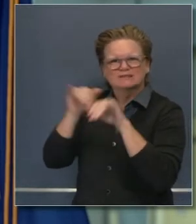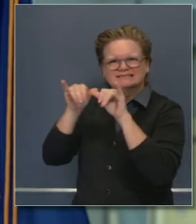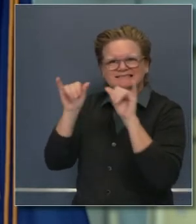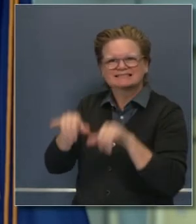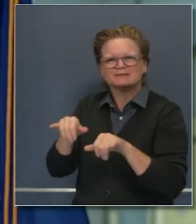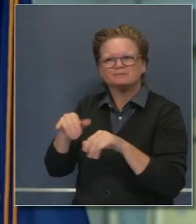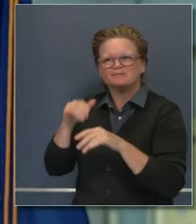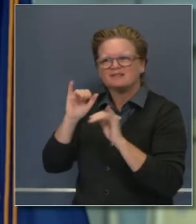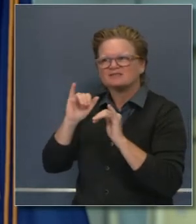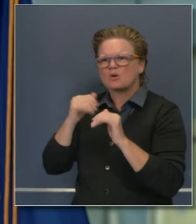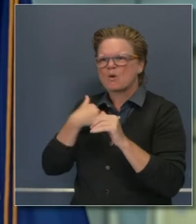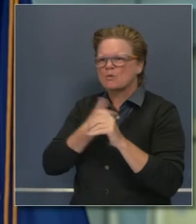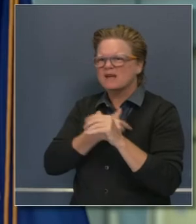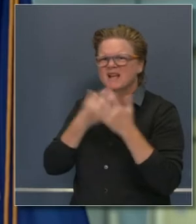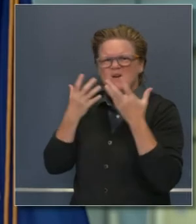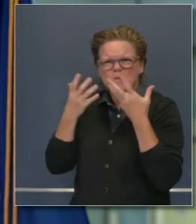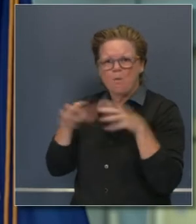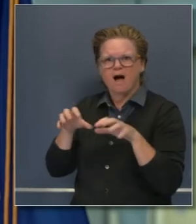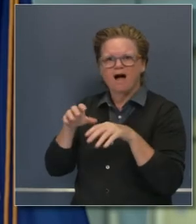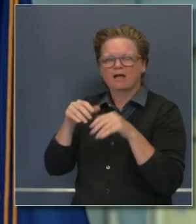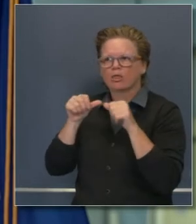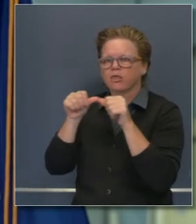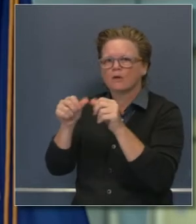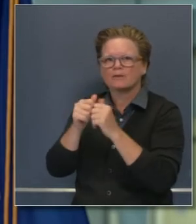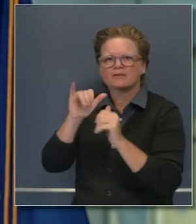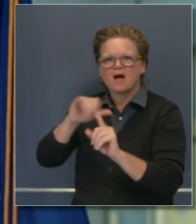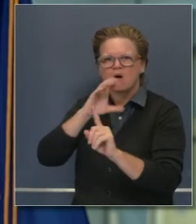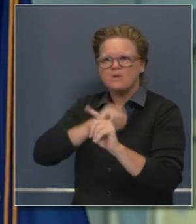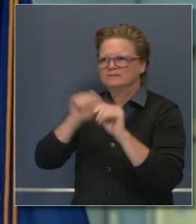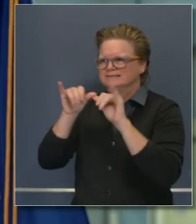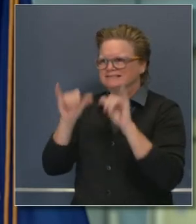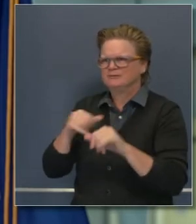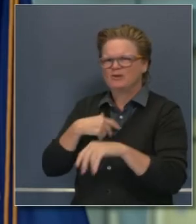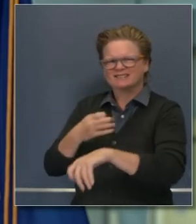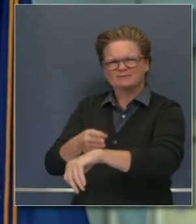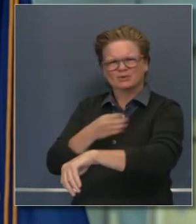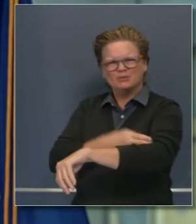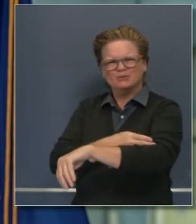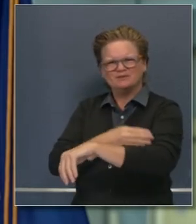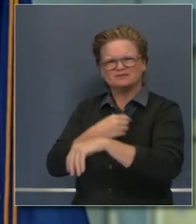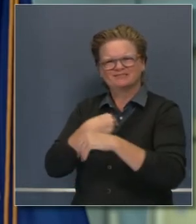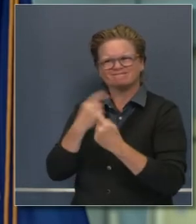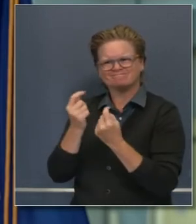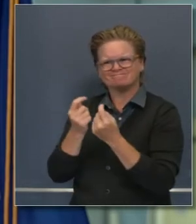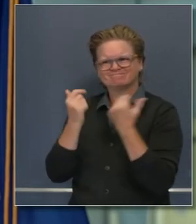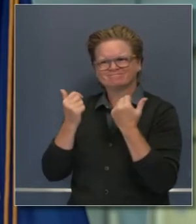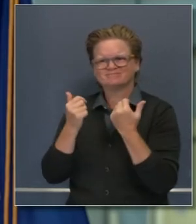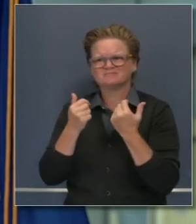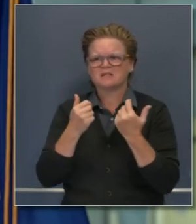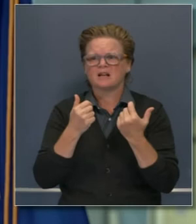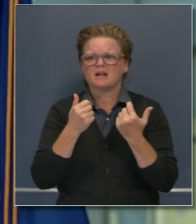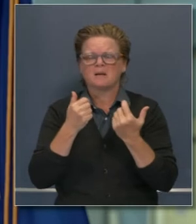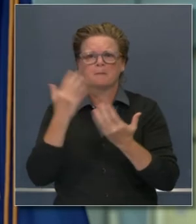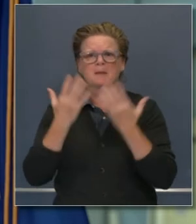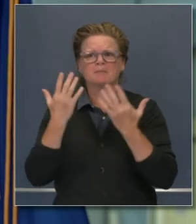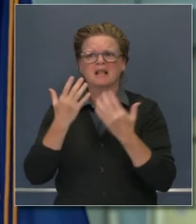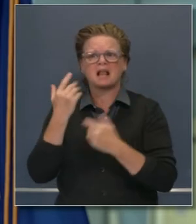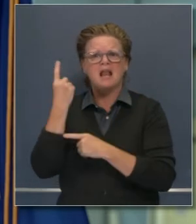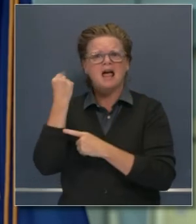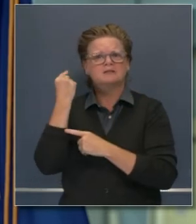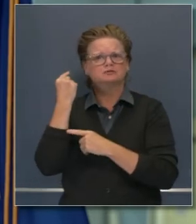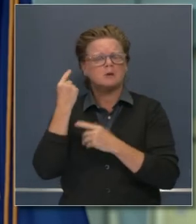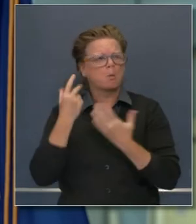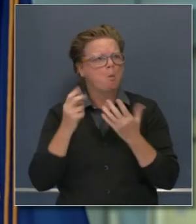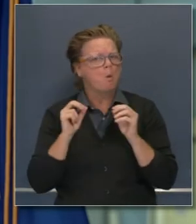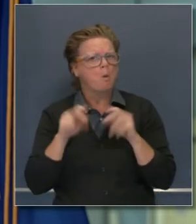el viejo CalPath. De seguir adelante que tal vez hace un año tenía mucho sentido, pero que hoy día no tiene mucho sentido en